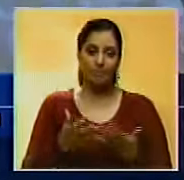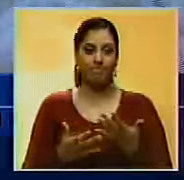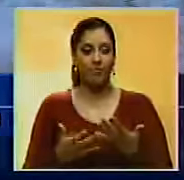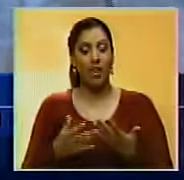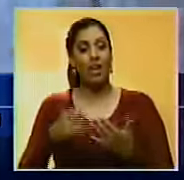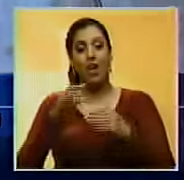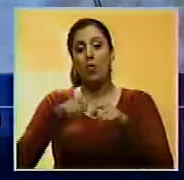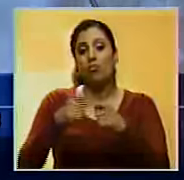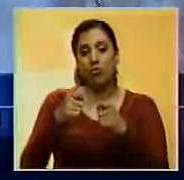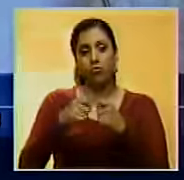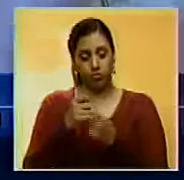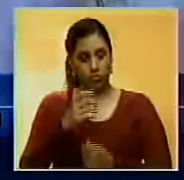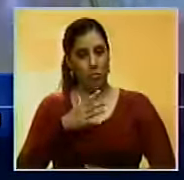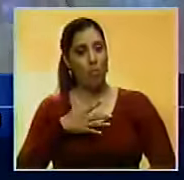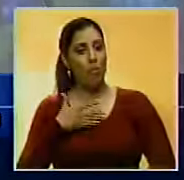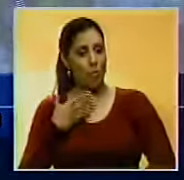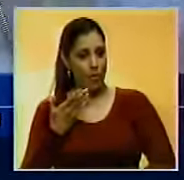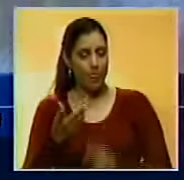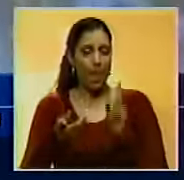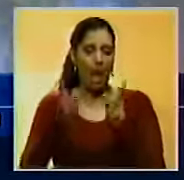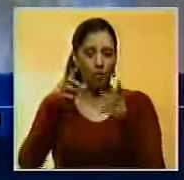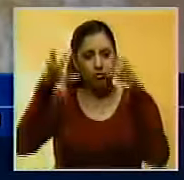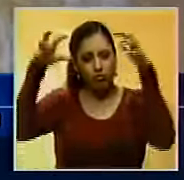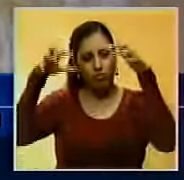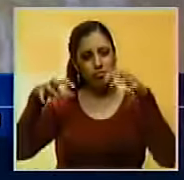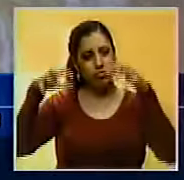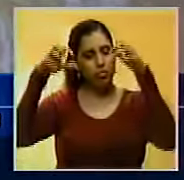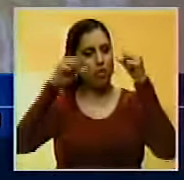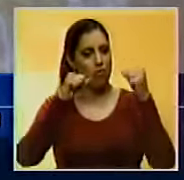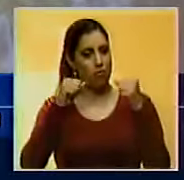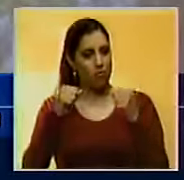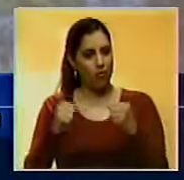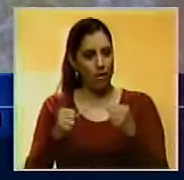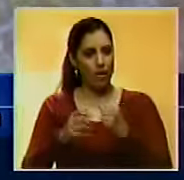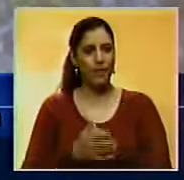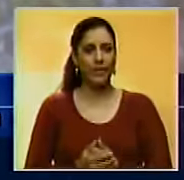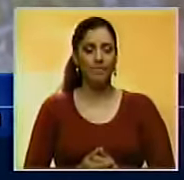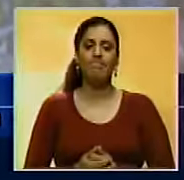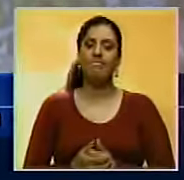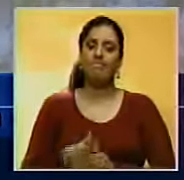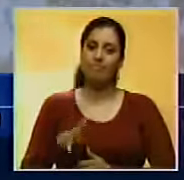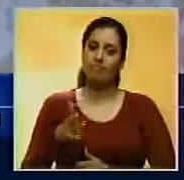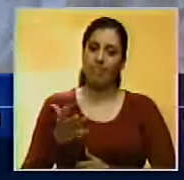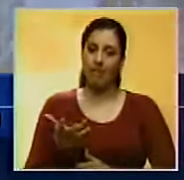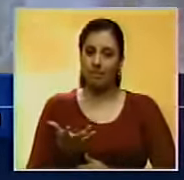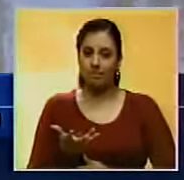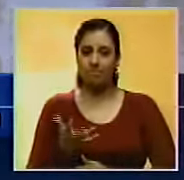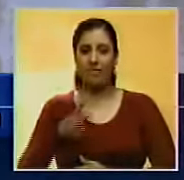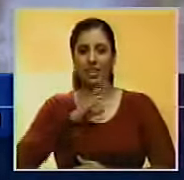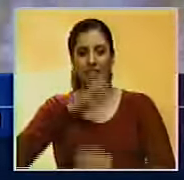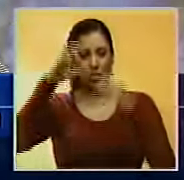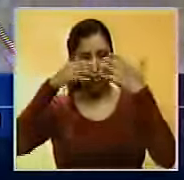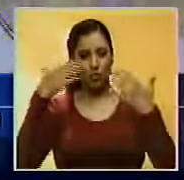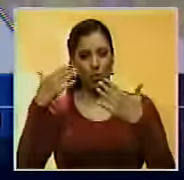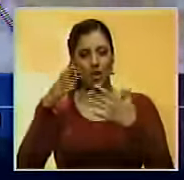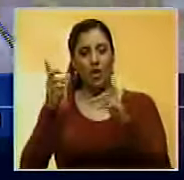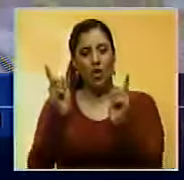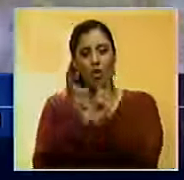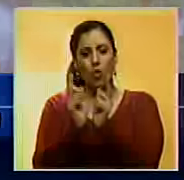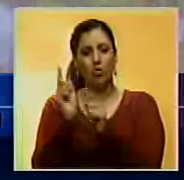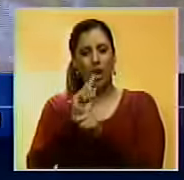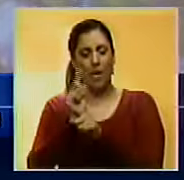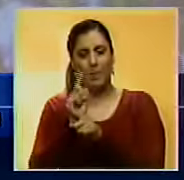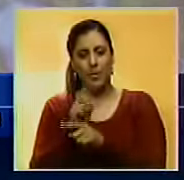consecuencias sí, va a generar algunas lluvias fuertes, prácticamente estas lluvias son de corta